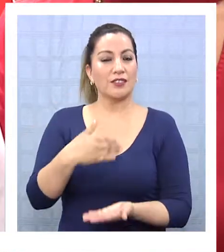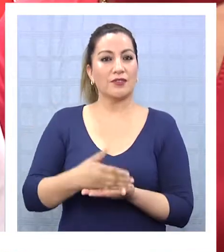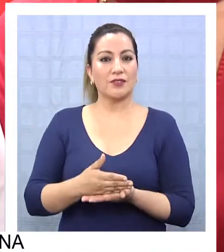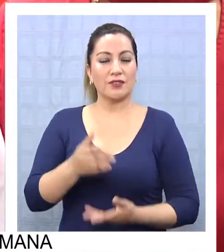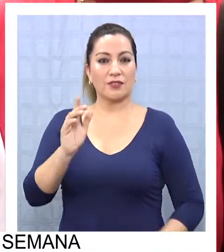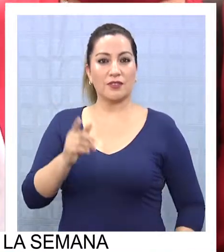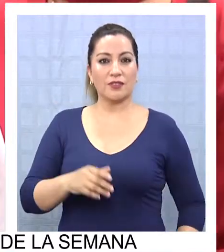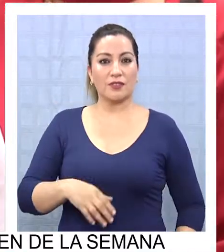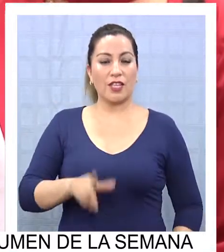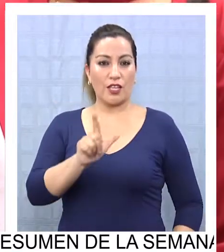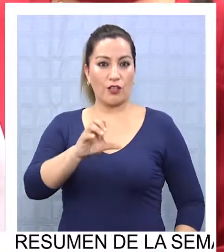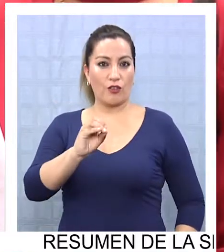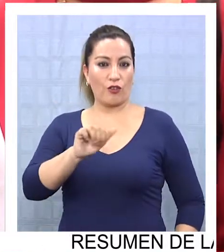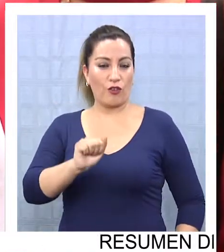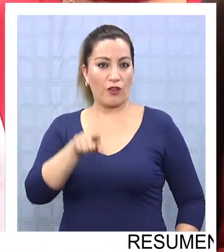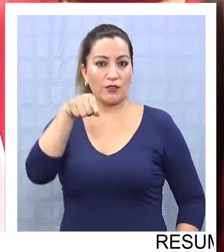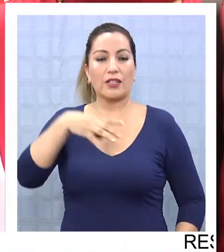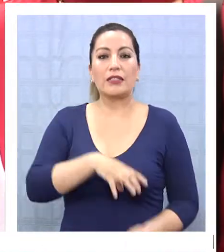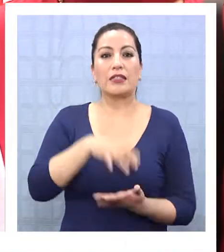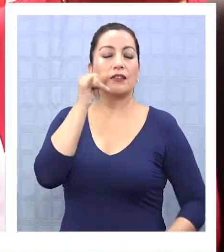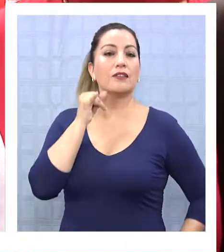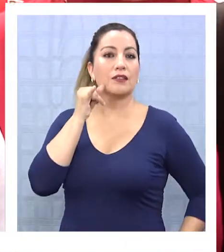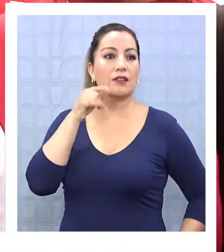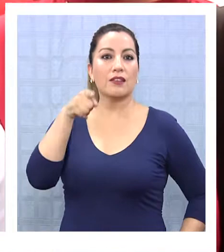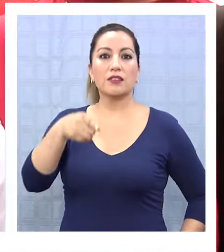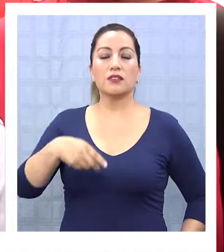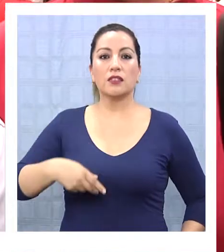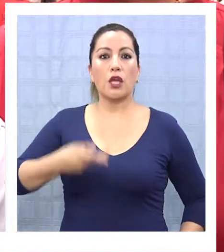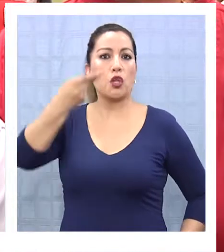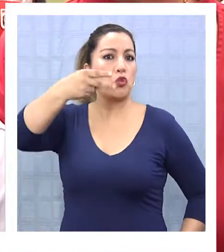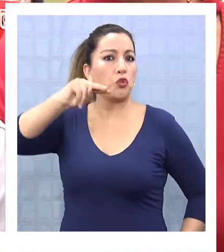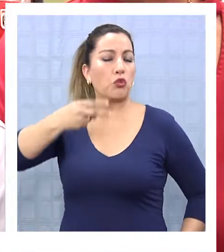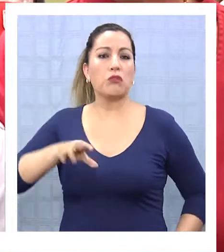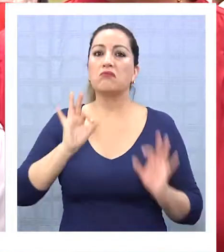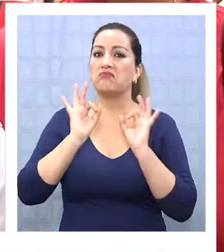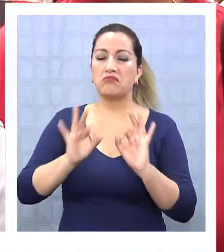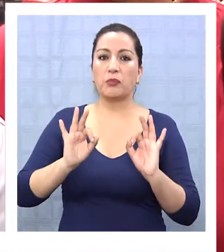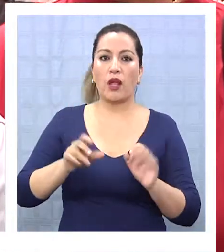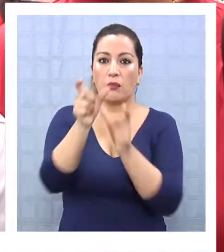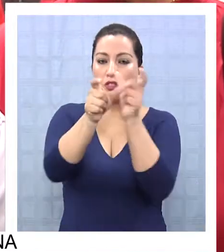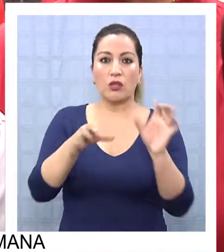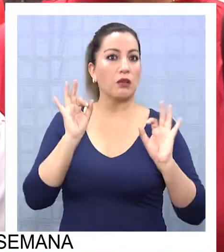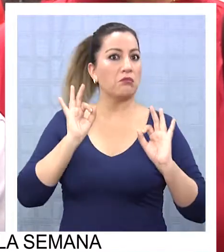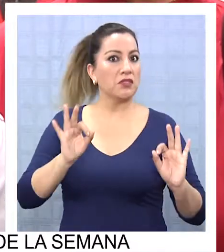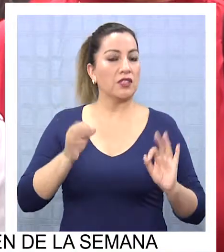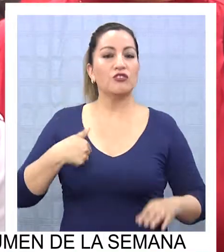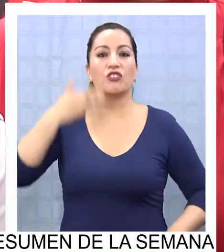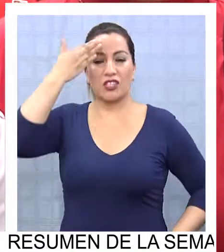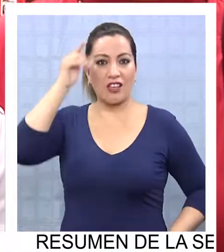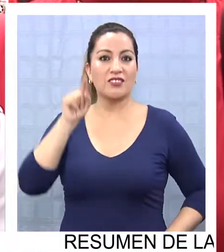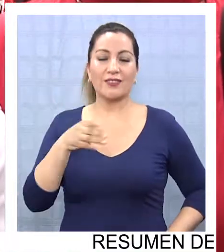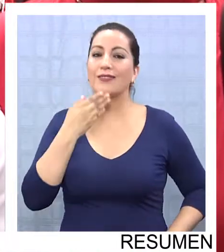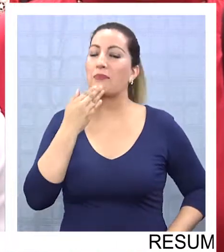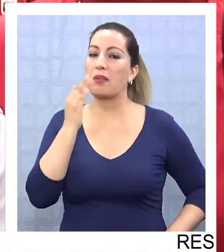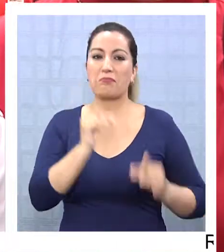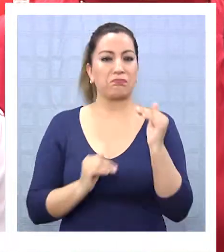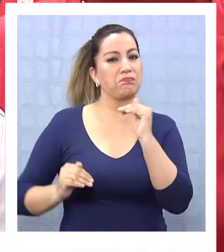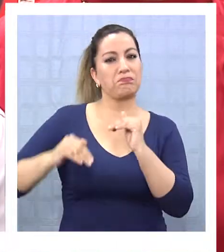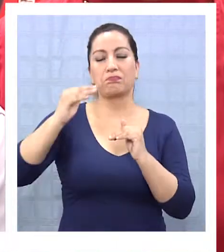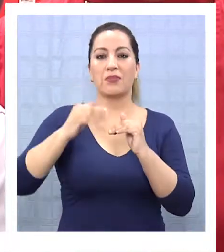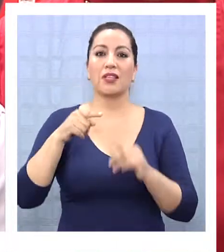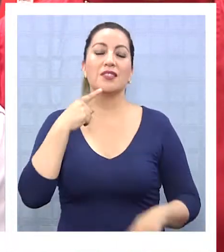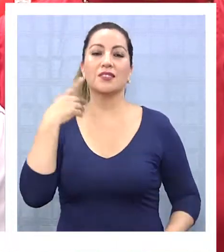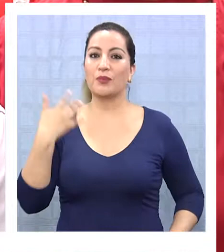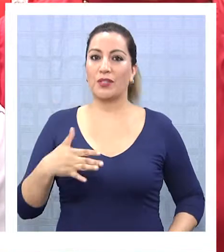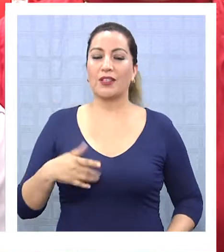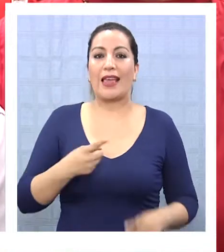LOA en nuestra región, era el turno normal y no lo especializaba, así que yo creo que eso también cobra mayor realce